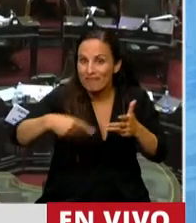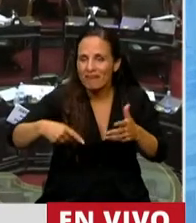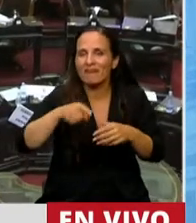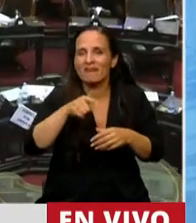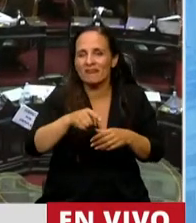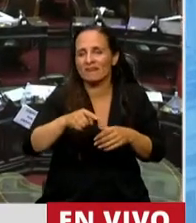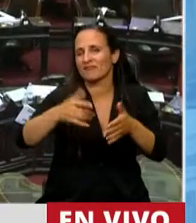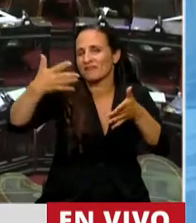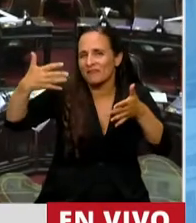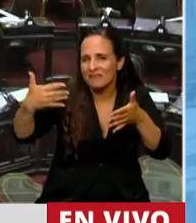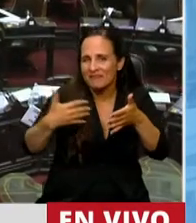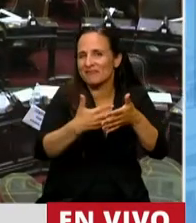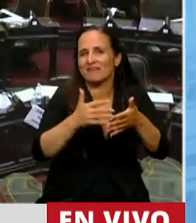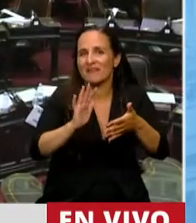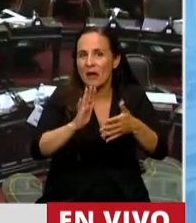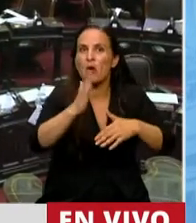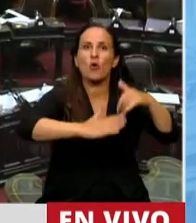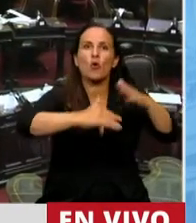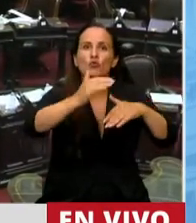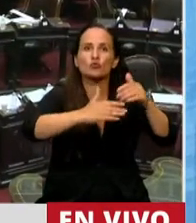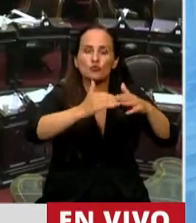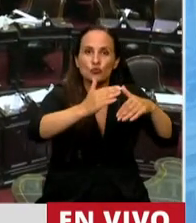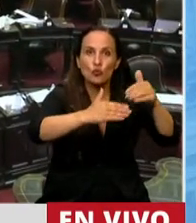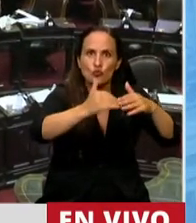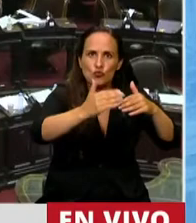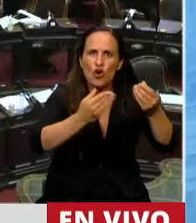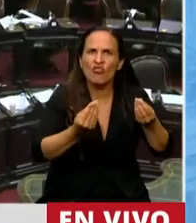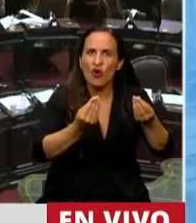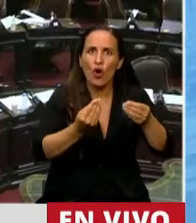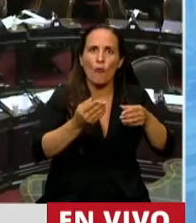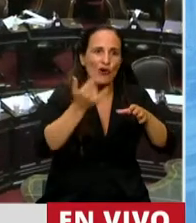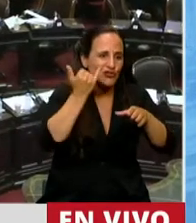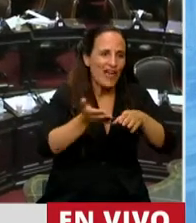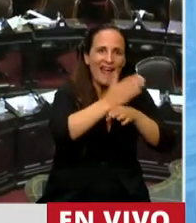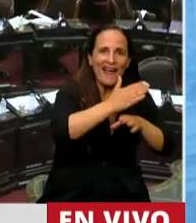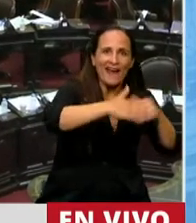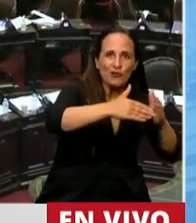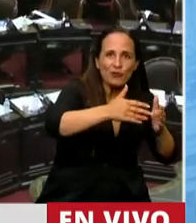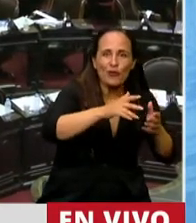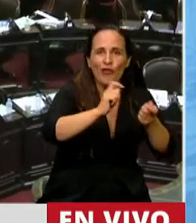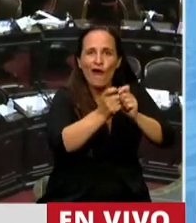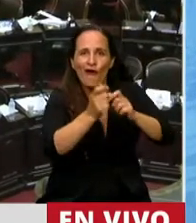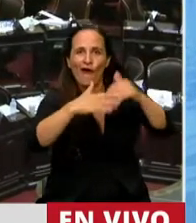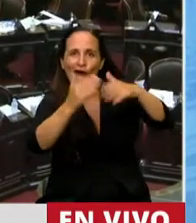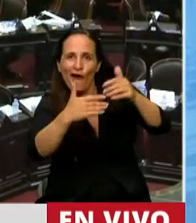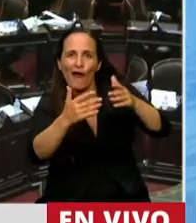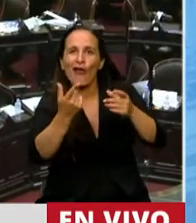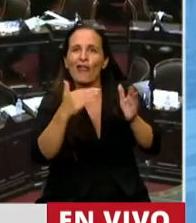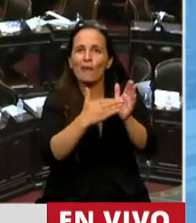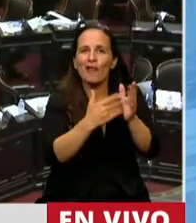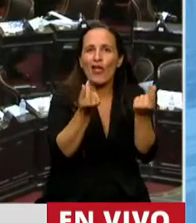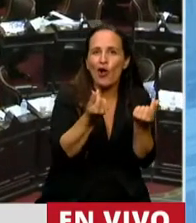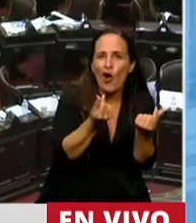tradición contemporánea determine que se construye sobre lo construido y tiene que ver con los costos, las posibilidades tecnológicas,